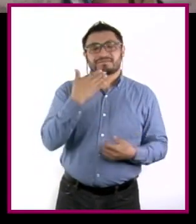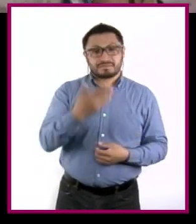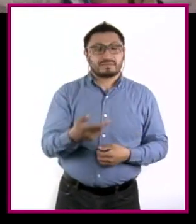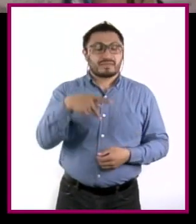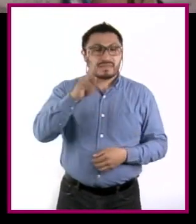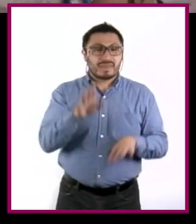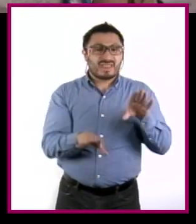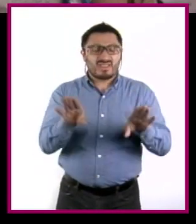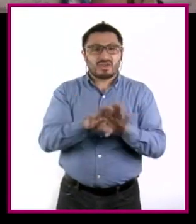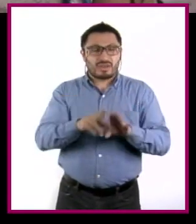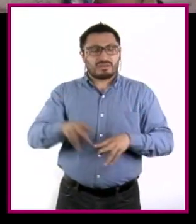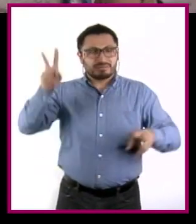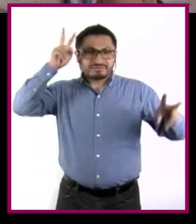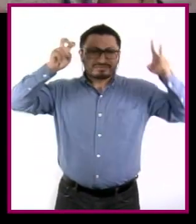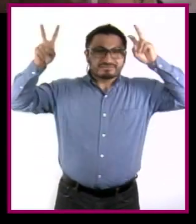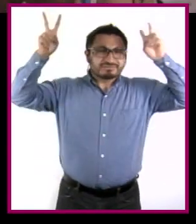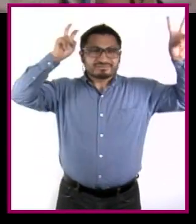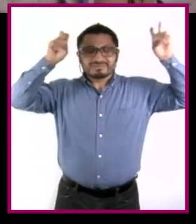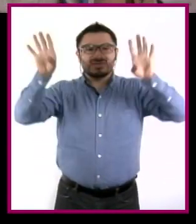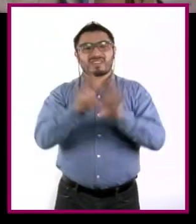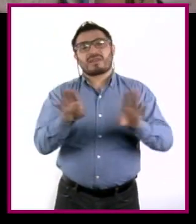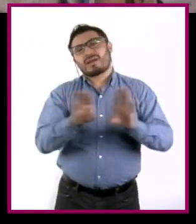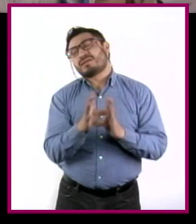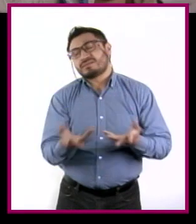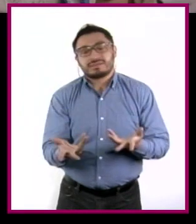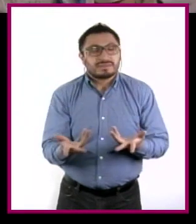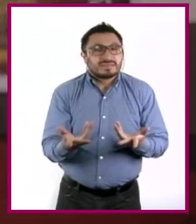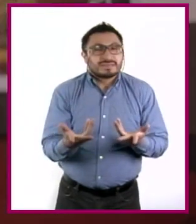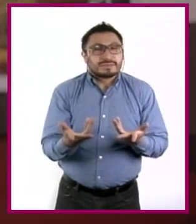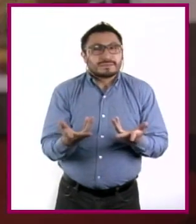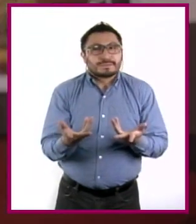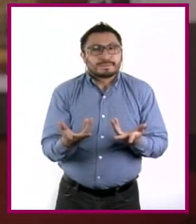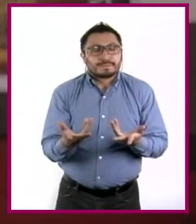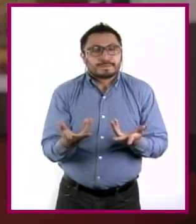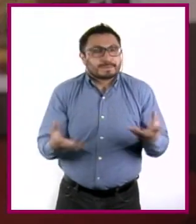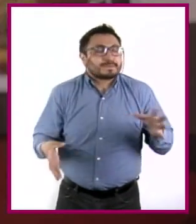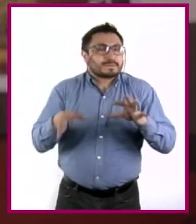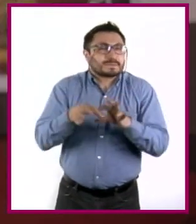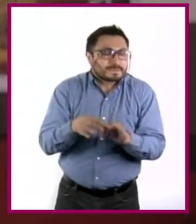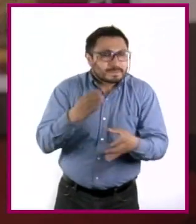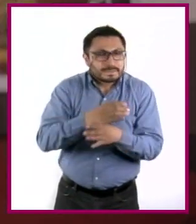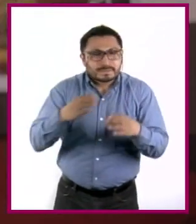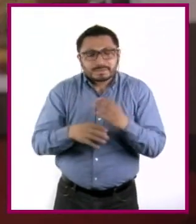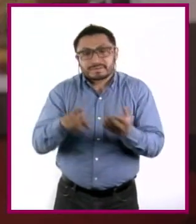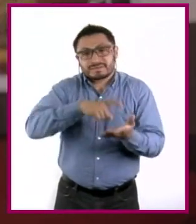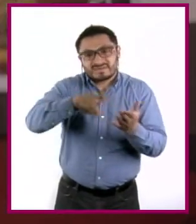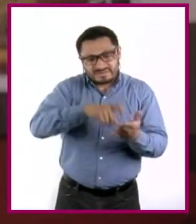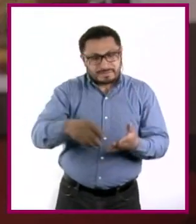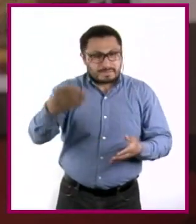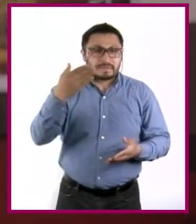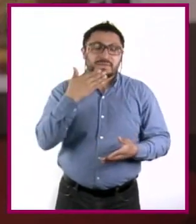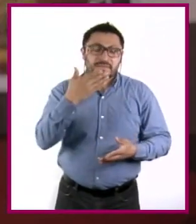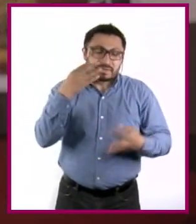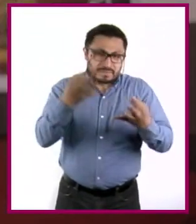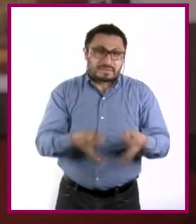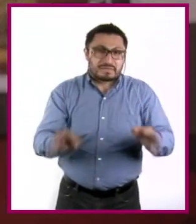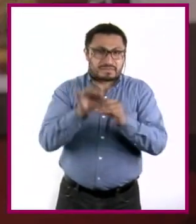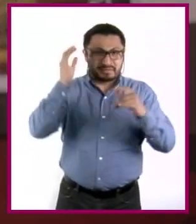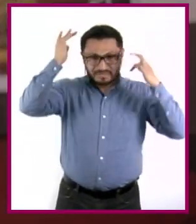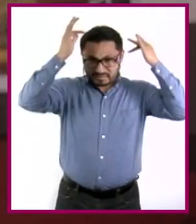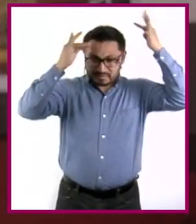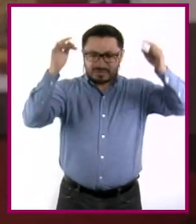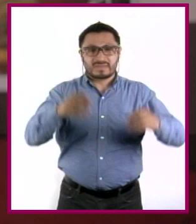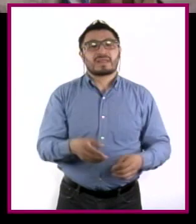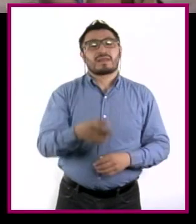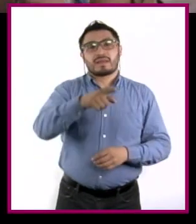incluso nuestros sueños están totalmente asociados a tener cosas. Es un buen punto para reflexionar esa diferencia entre el